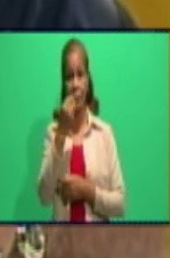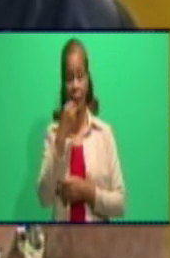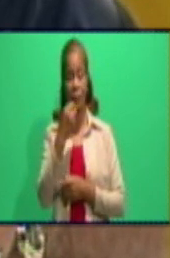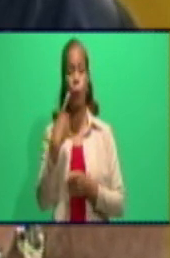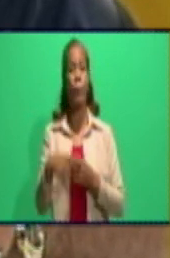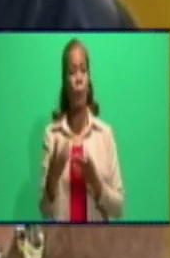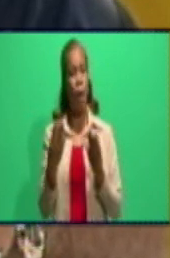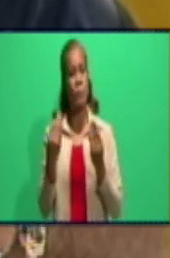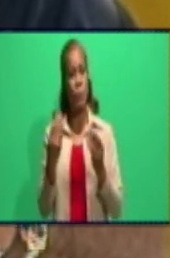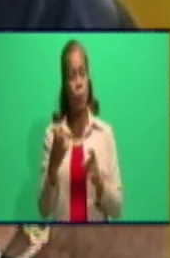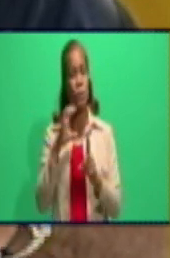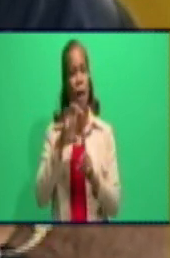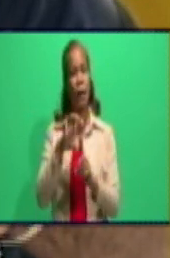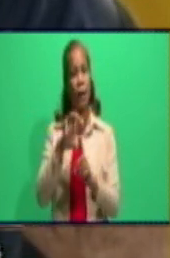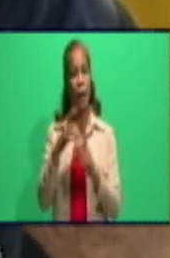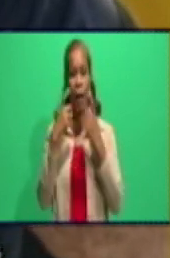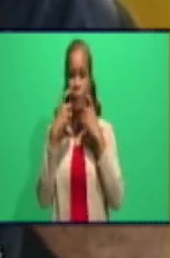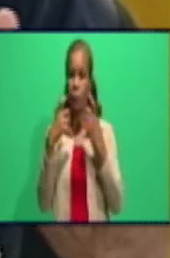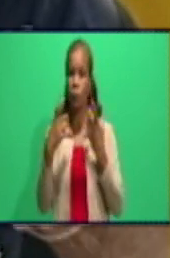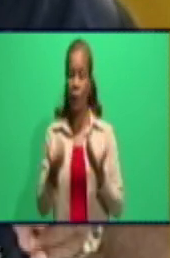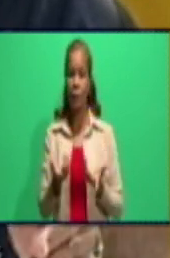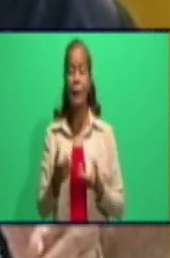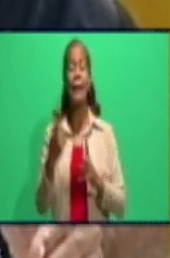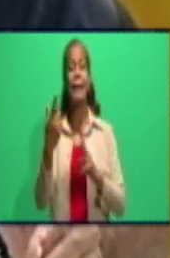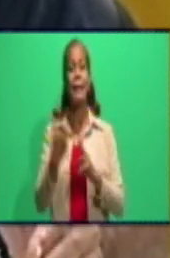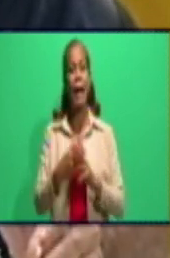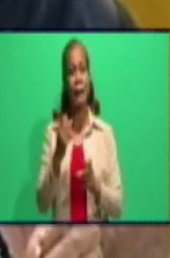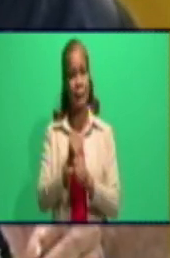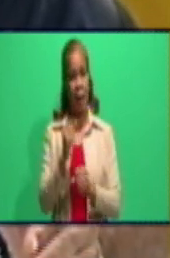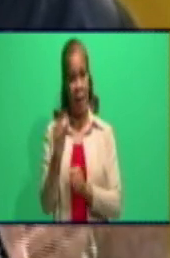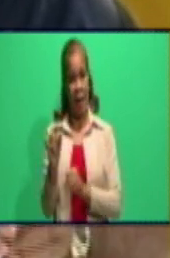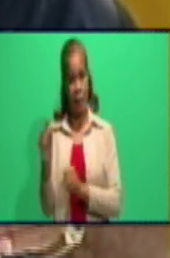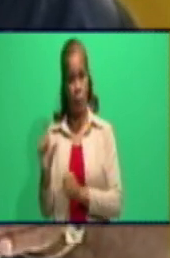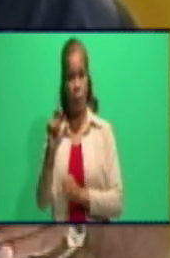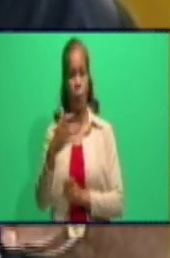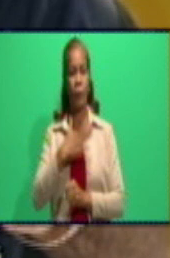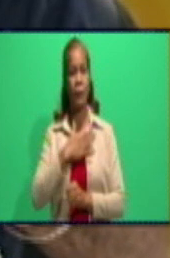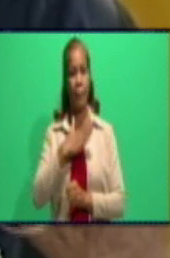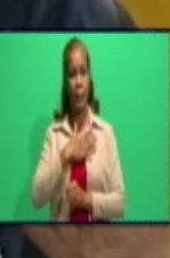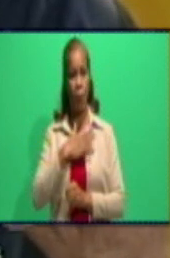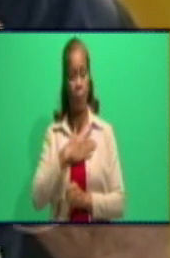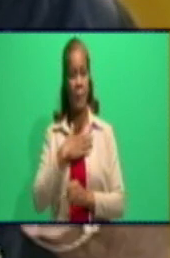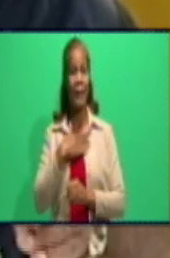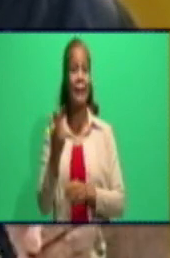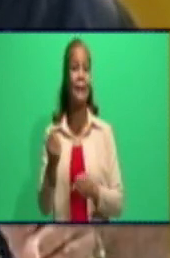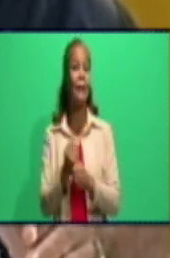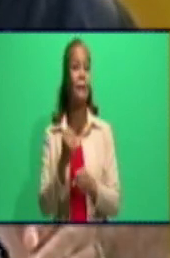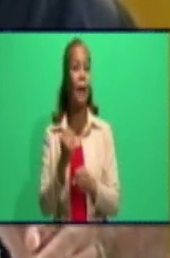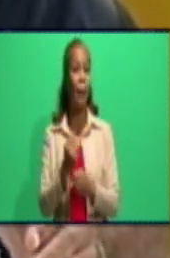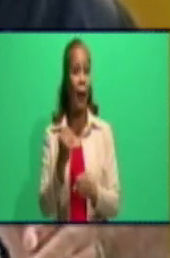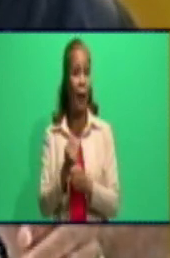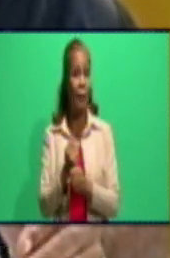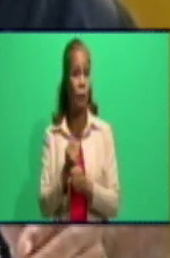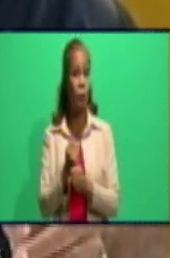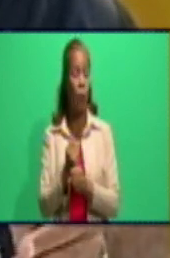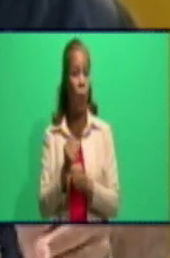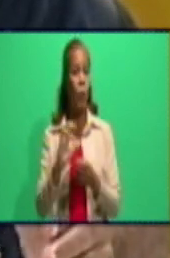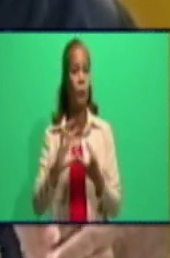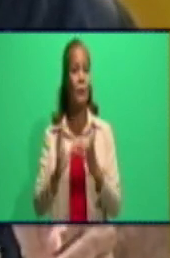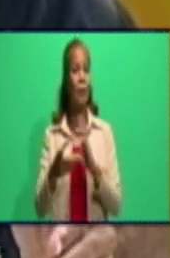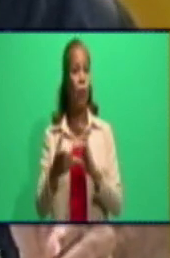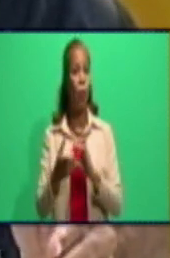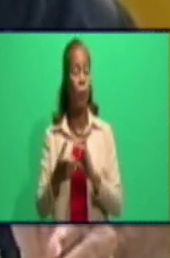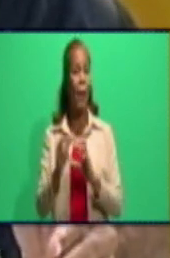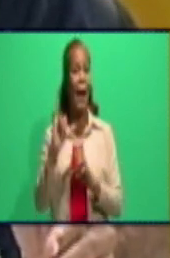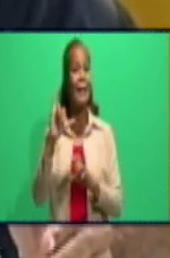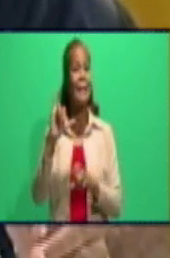importantes a la población que hay trabajadores por cuenta propia que están ejerciendo de manera ilegal en este caso, a lo cual llamamos la